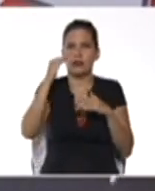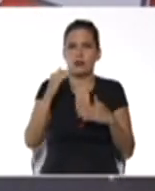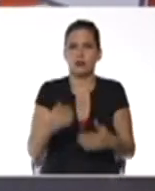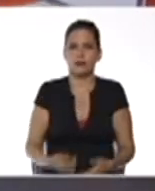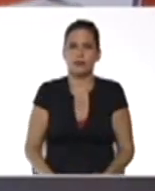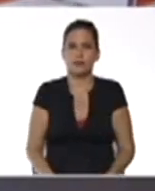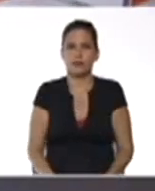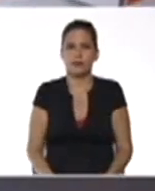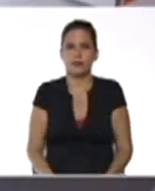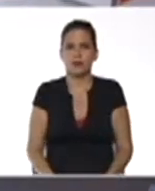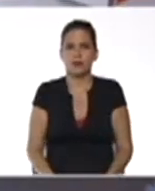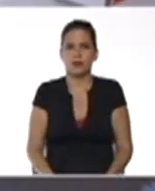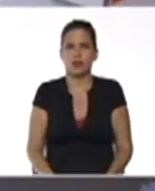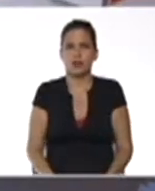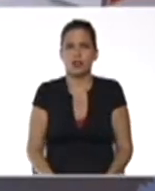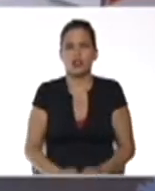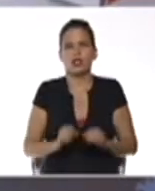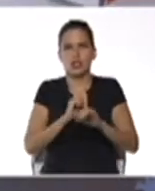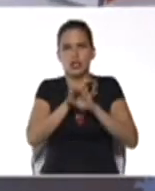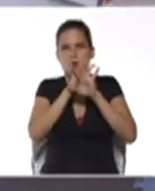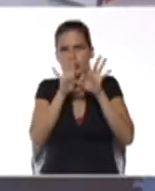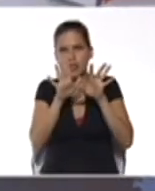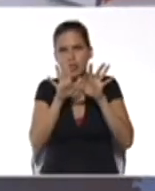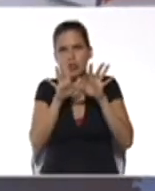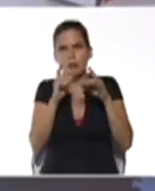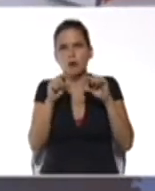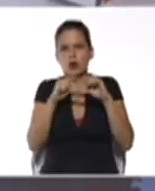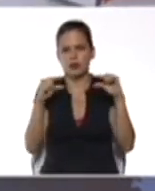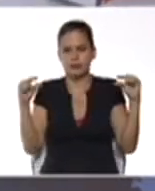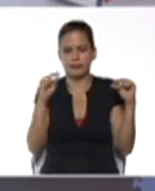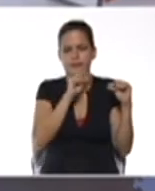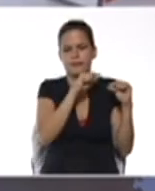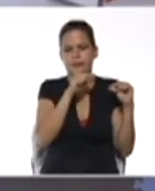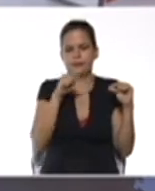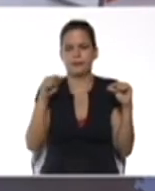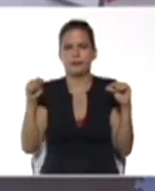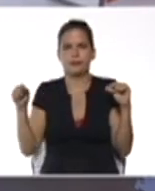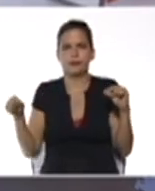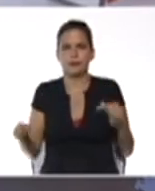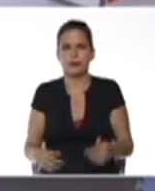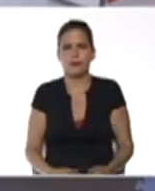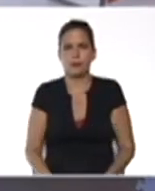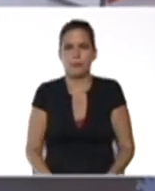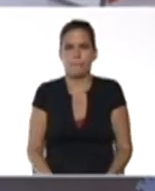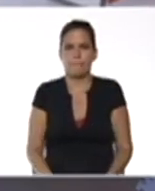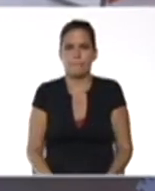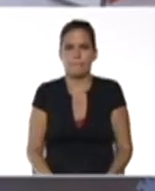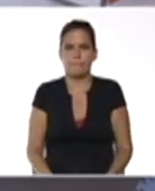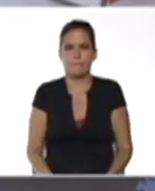que está determinado justamente por la escuadra porque que si aquí